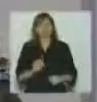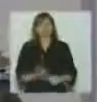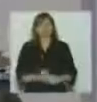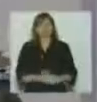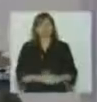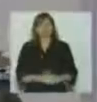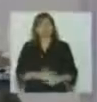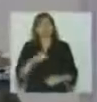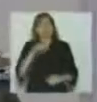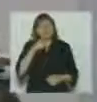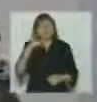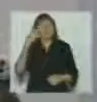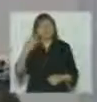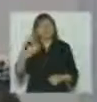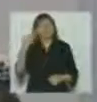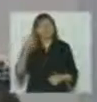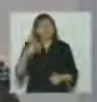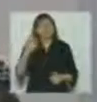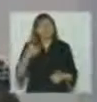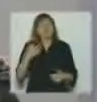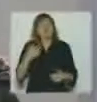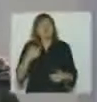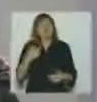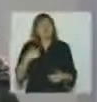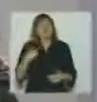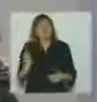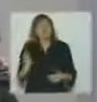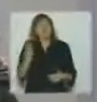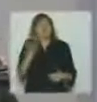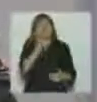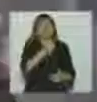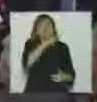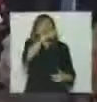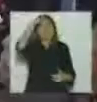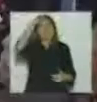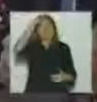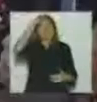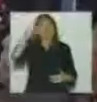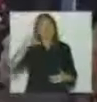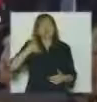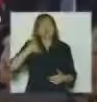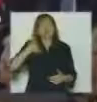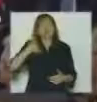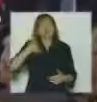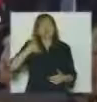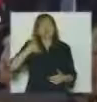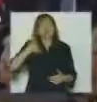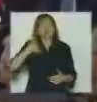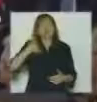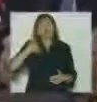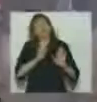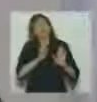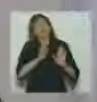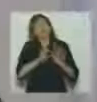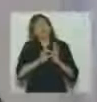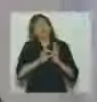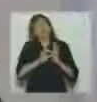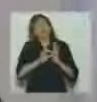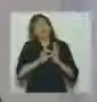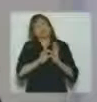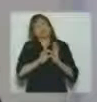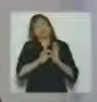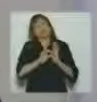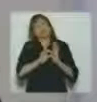la verdad que me costaría estar en el teatro argentino tal vez cuando pase un tiempo pueda volver pero me costaría estar en el teatro